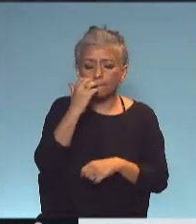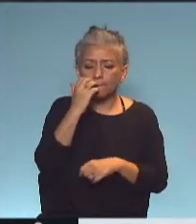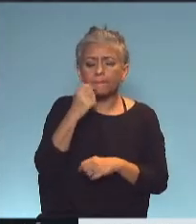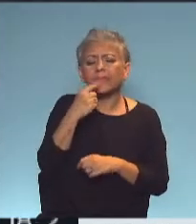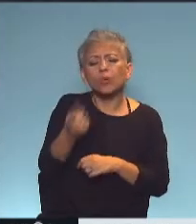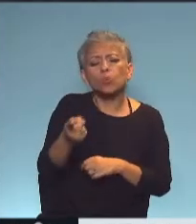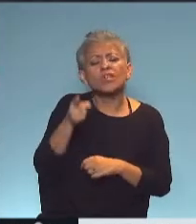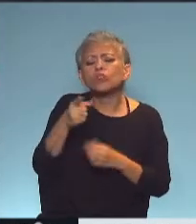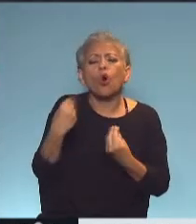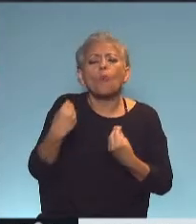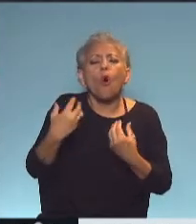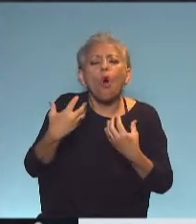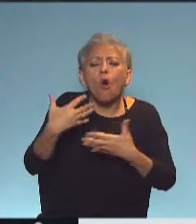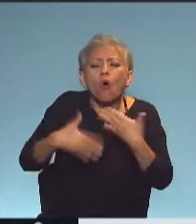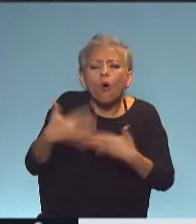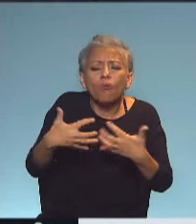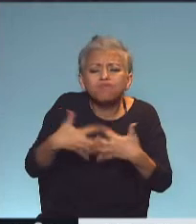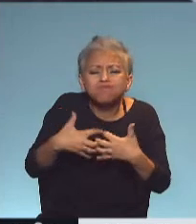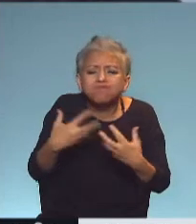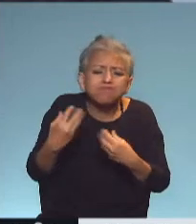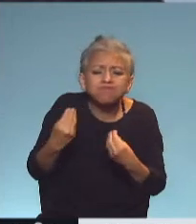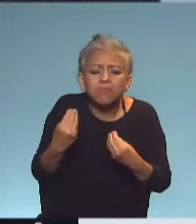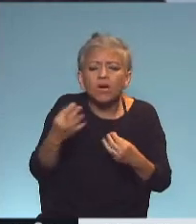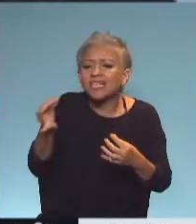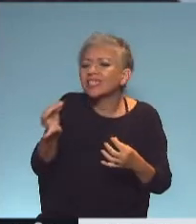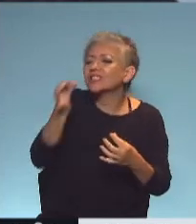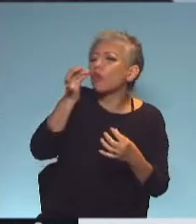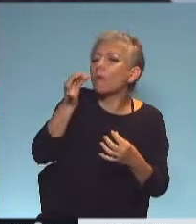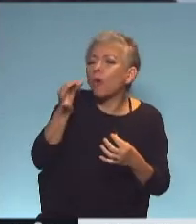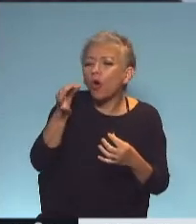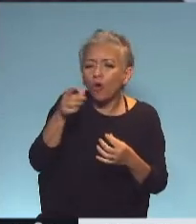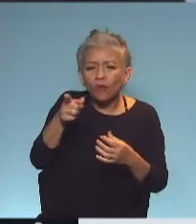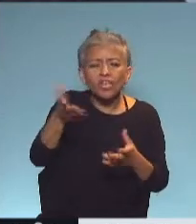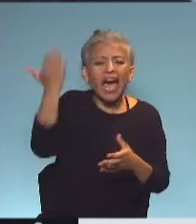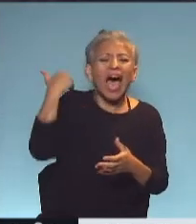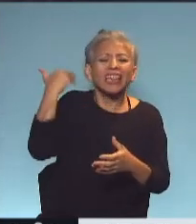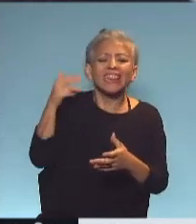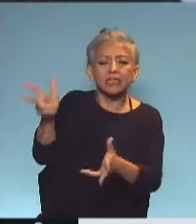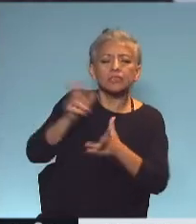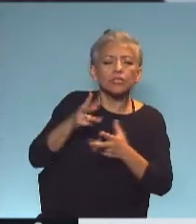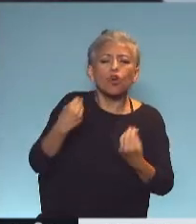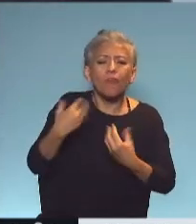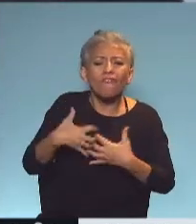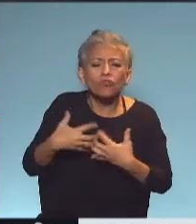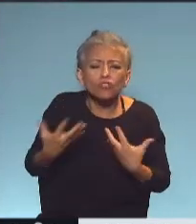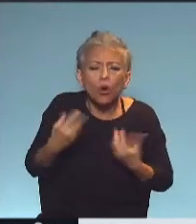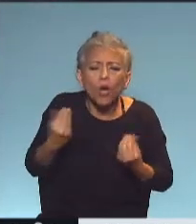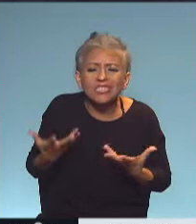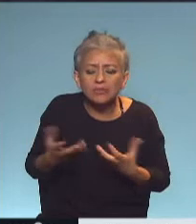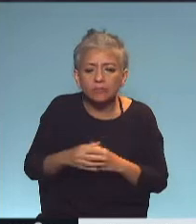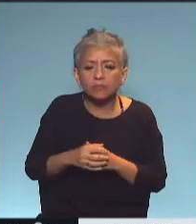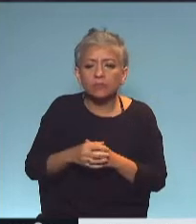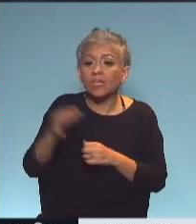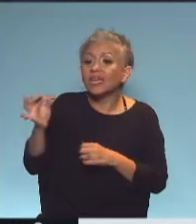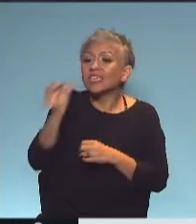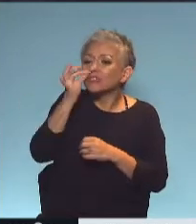funciona y se pone en práctica este hisopo que vos hacías mención? Mirá, básicamente es un hisopo